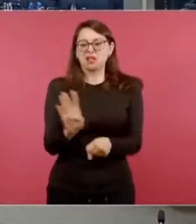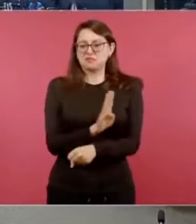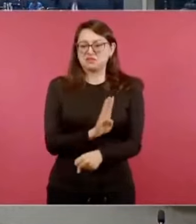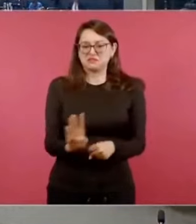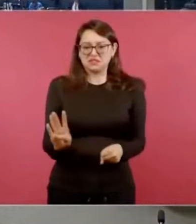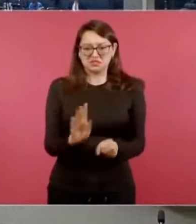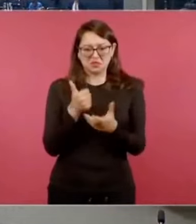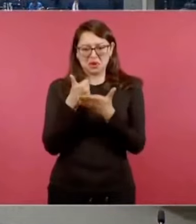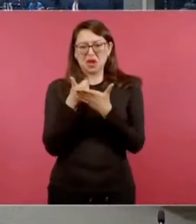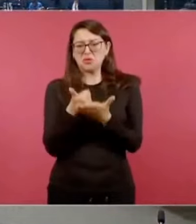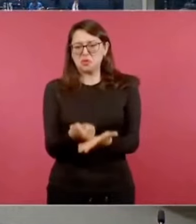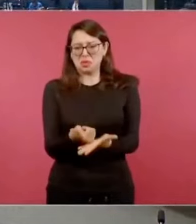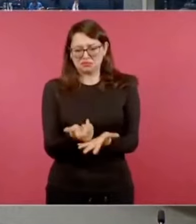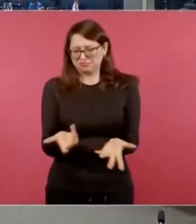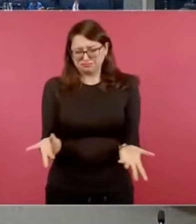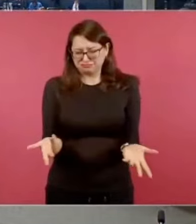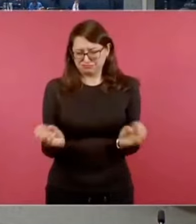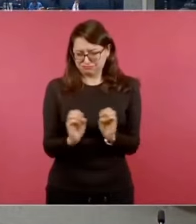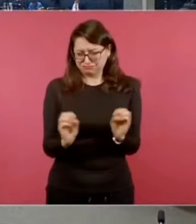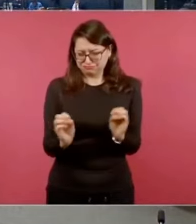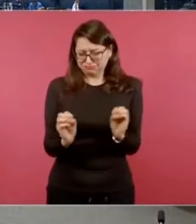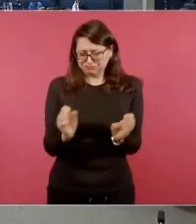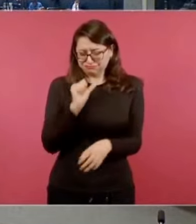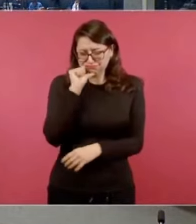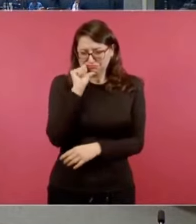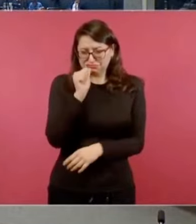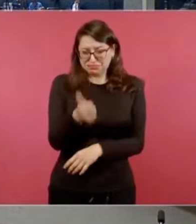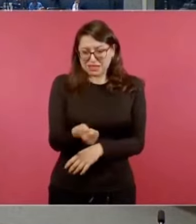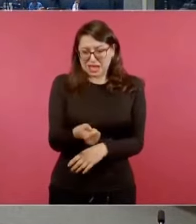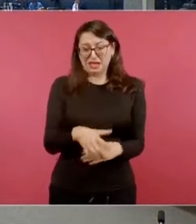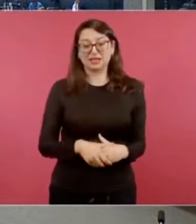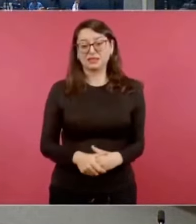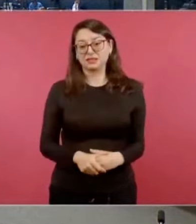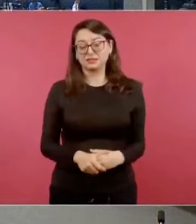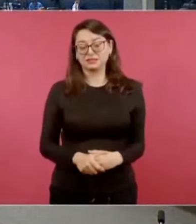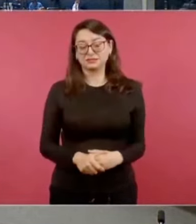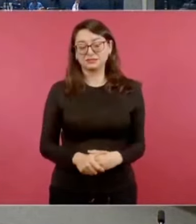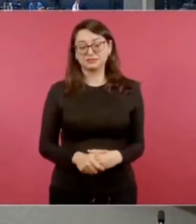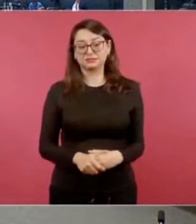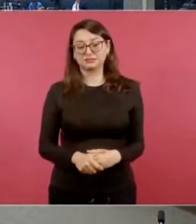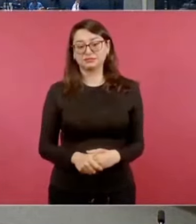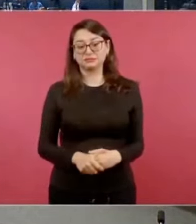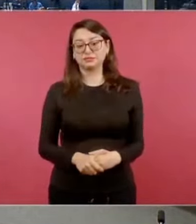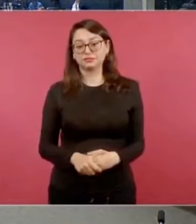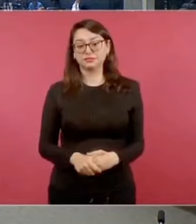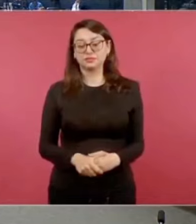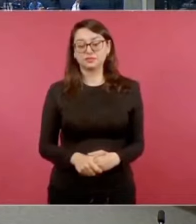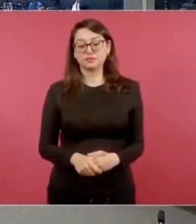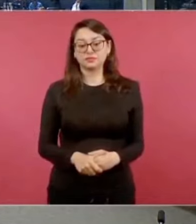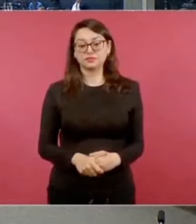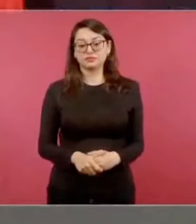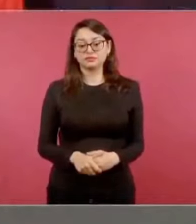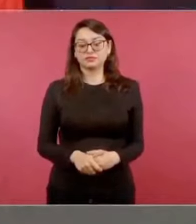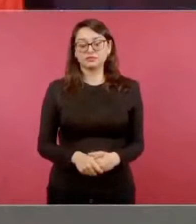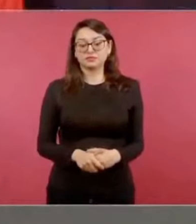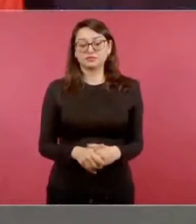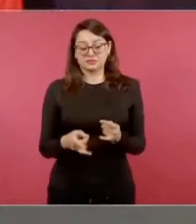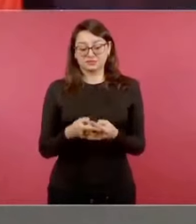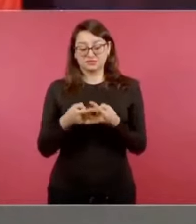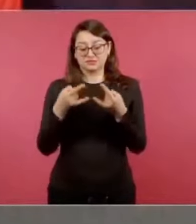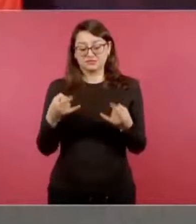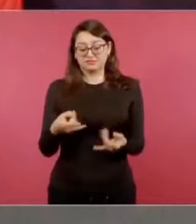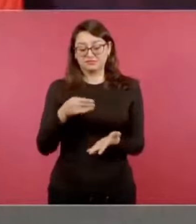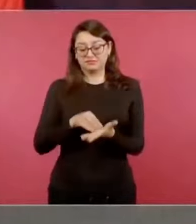Ya la historia va a